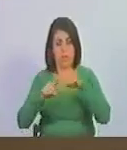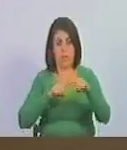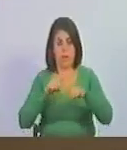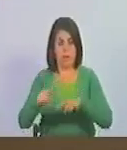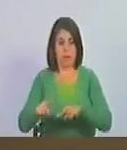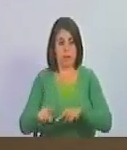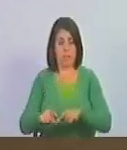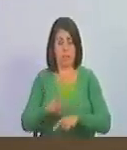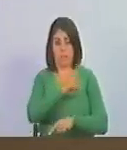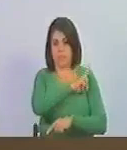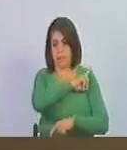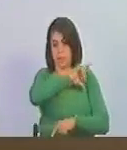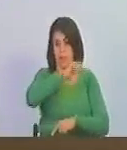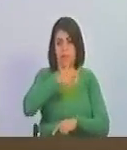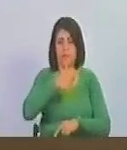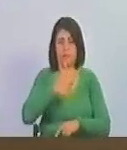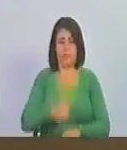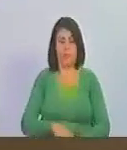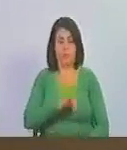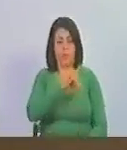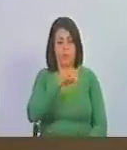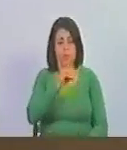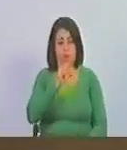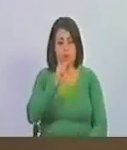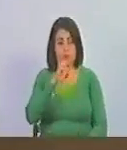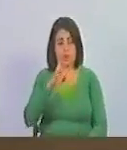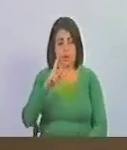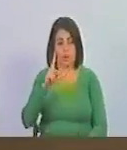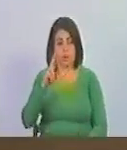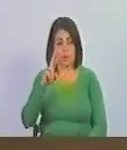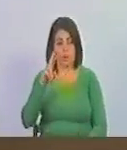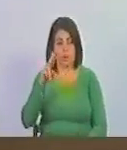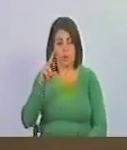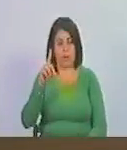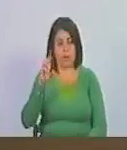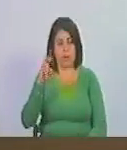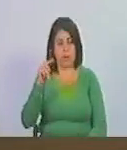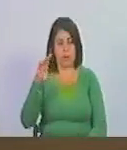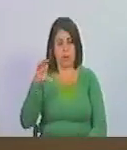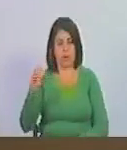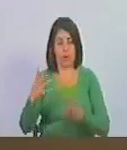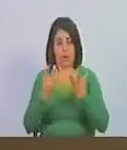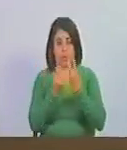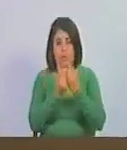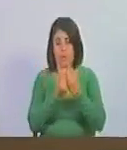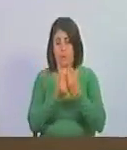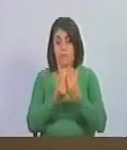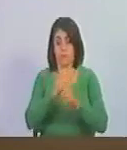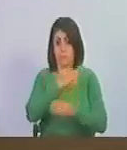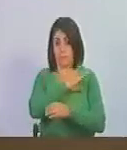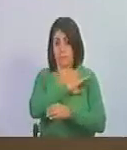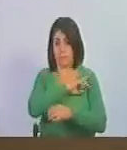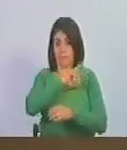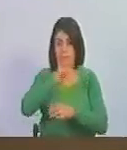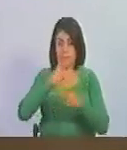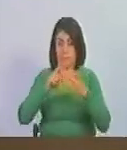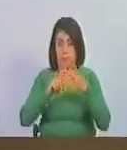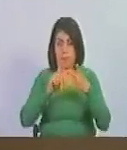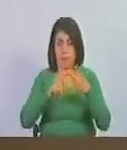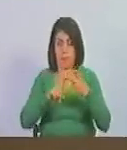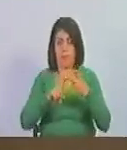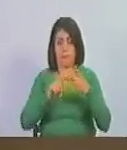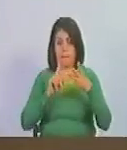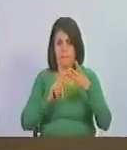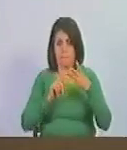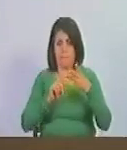del almirante José Prudencio Padilla acompañados del almirante Beluche y el teniente